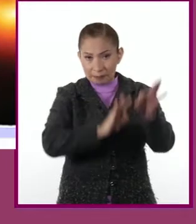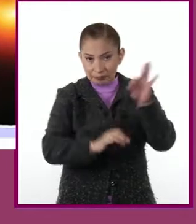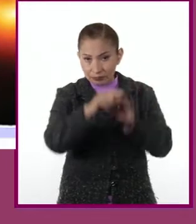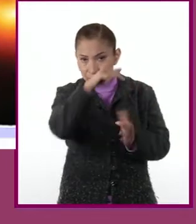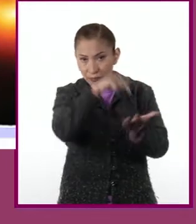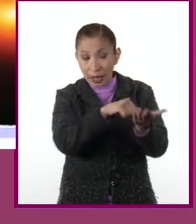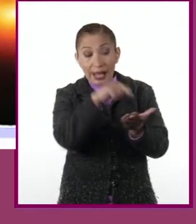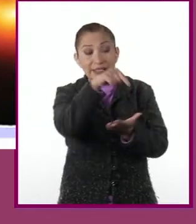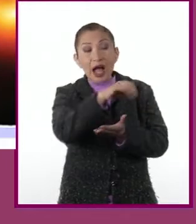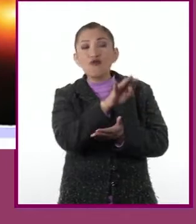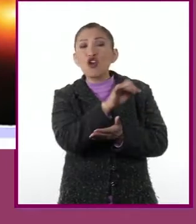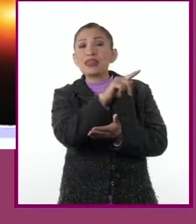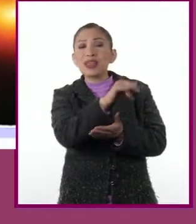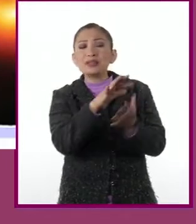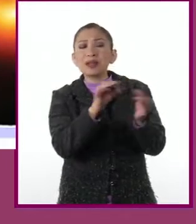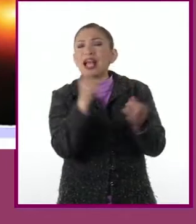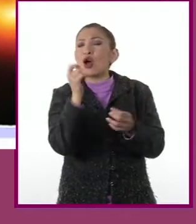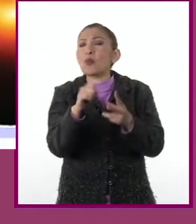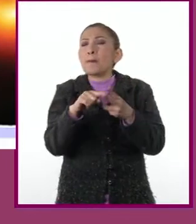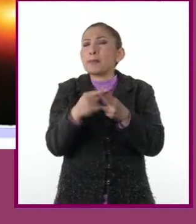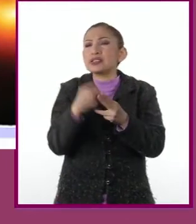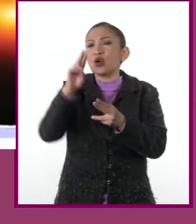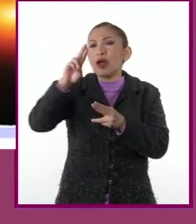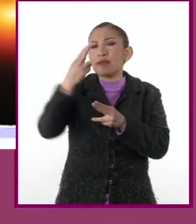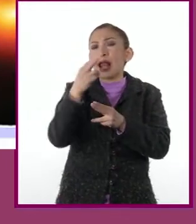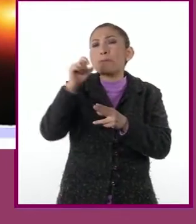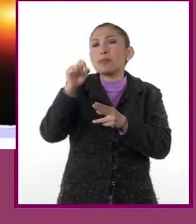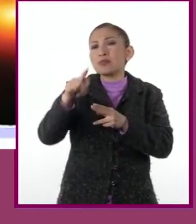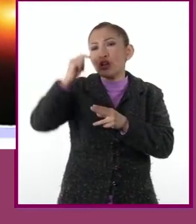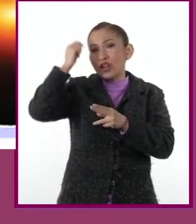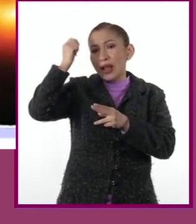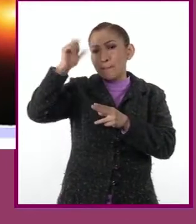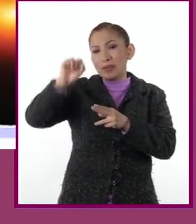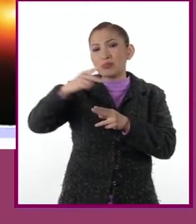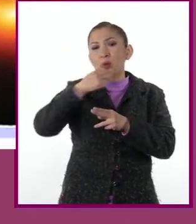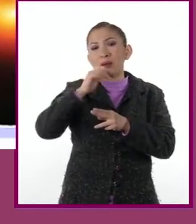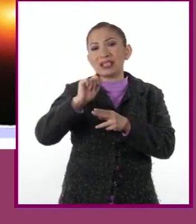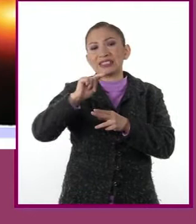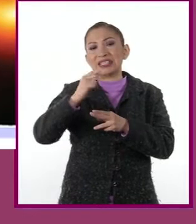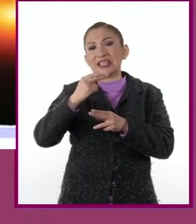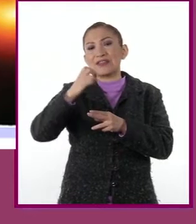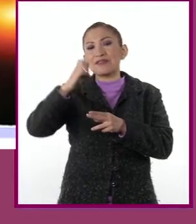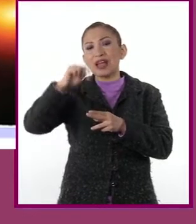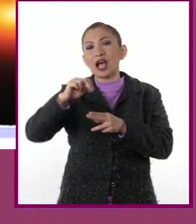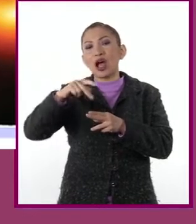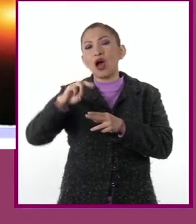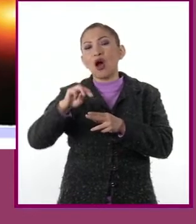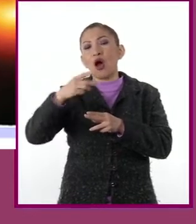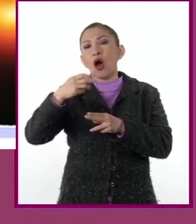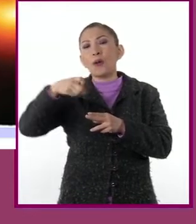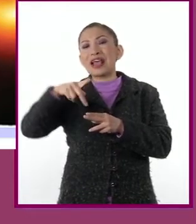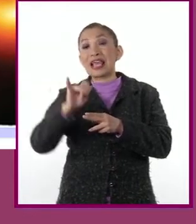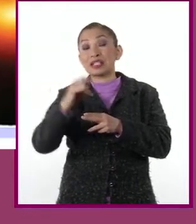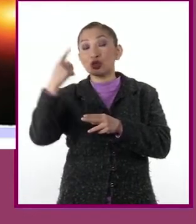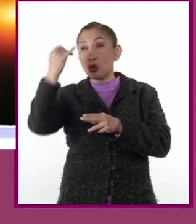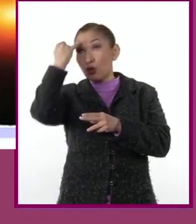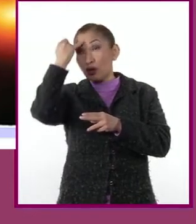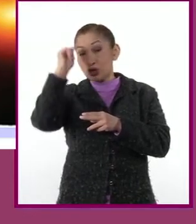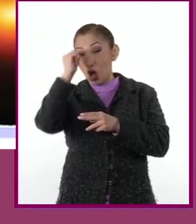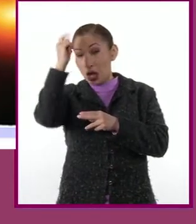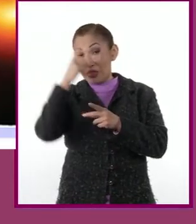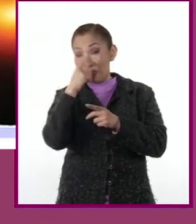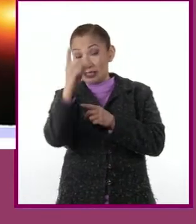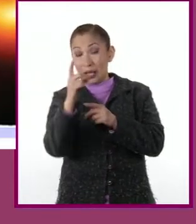En esta fuente nos explican el origen del universo a partir de la teoría de Stephen Hawking. De acuerdo a su teoría, ocurrió en